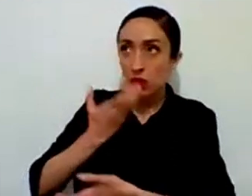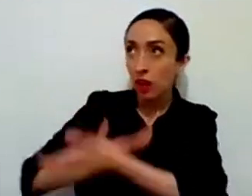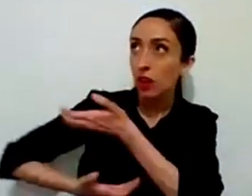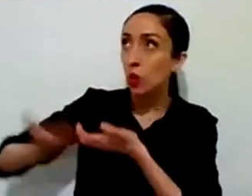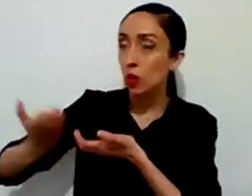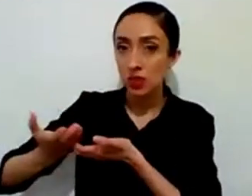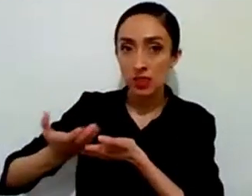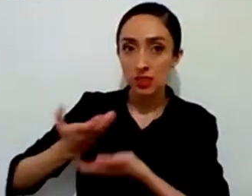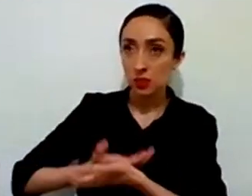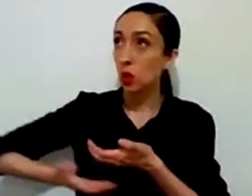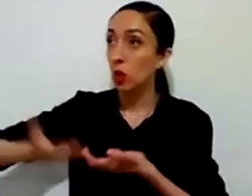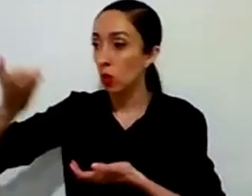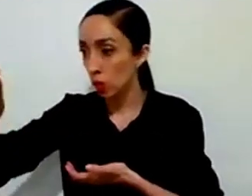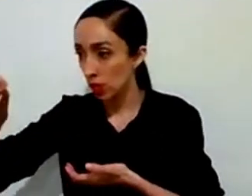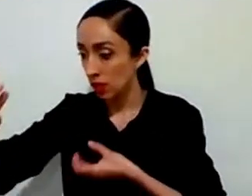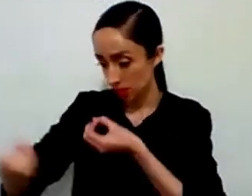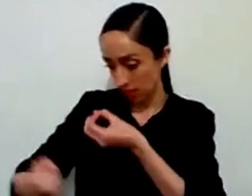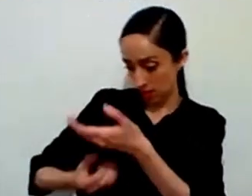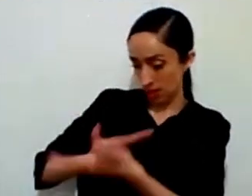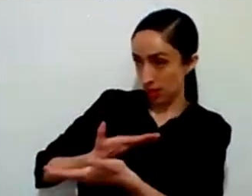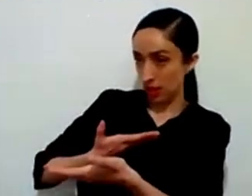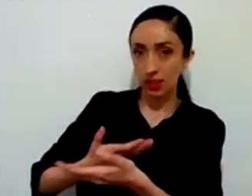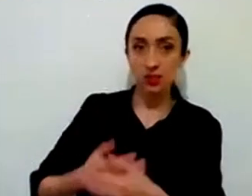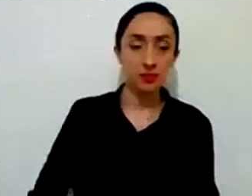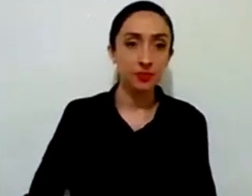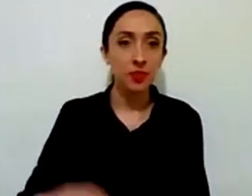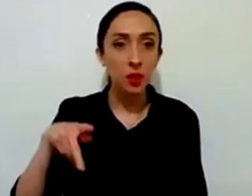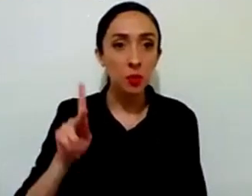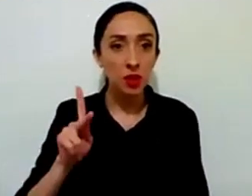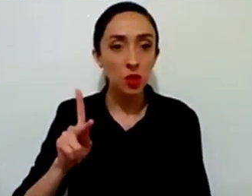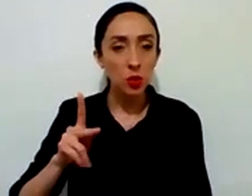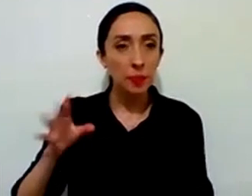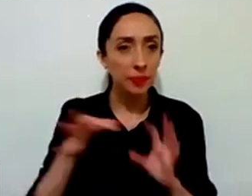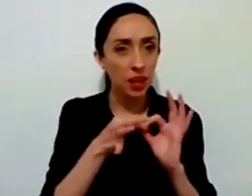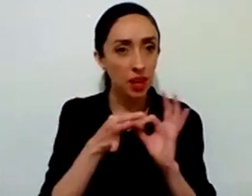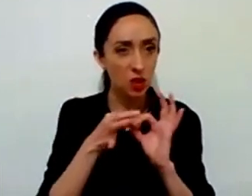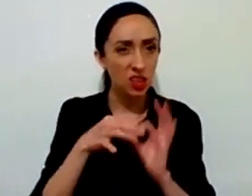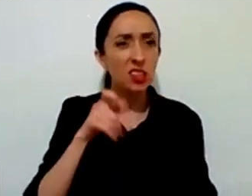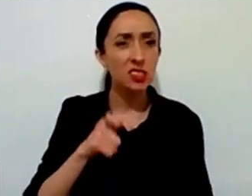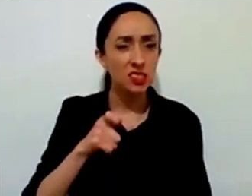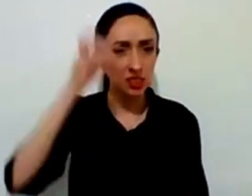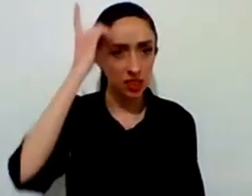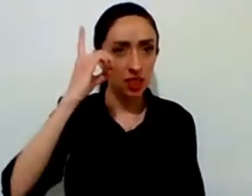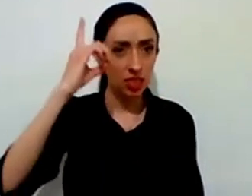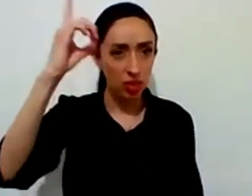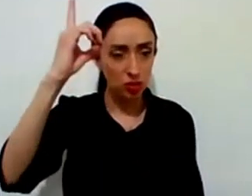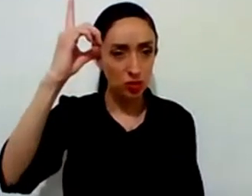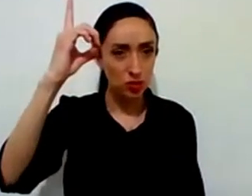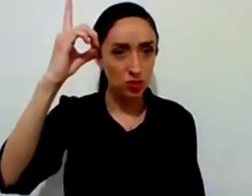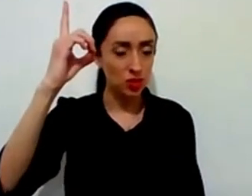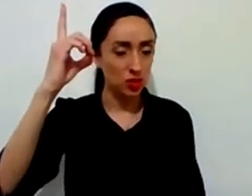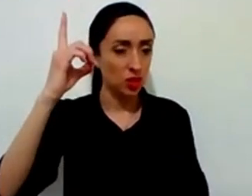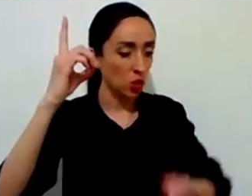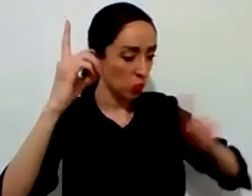pacto con Abraham es yo seré su Dios y ustedes serán mi pueblo entonces el pacto este es